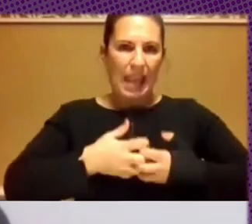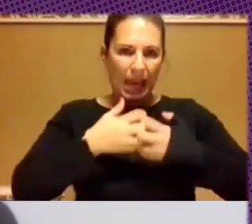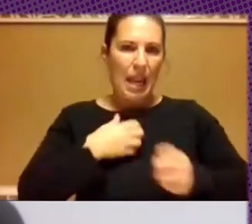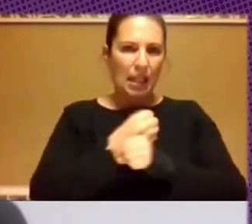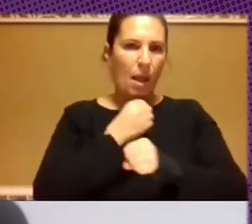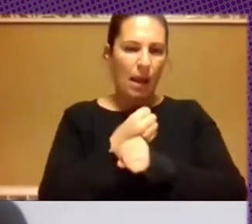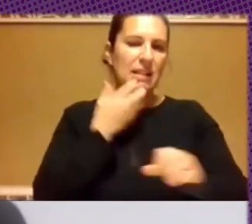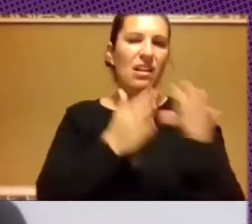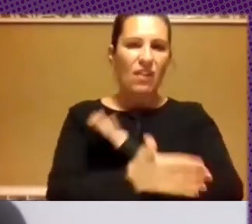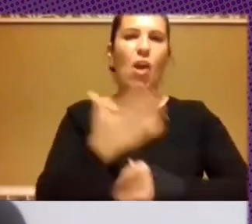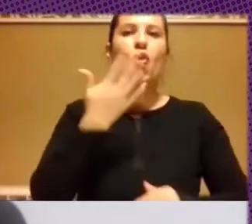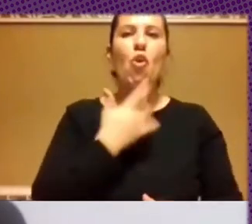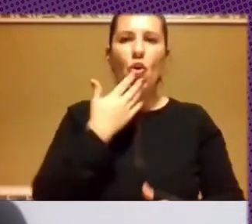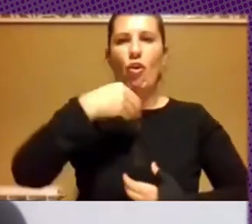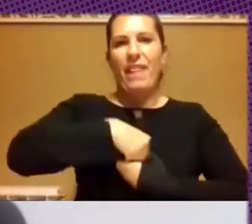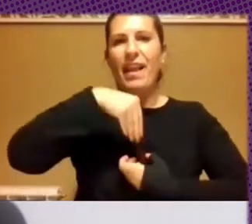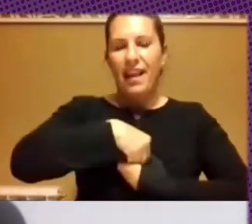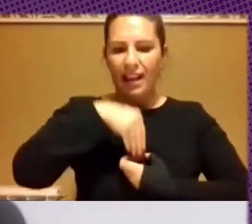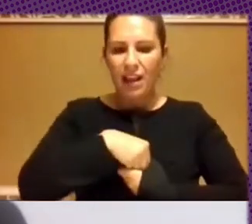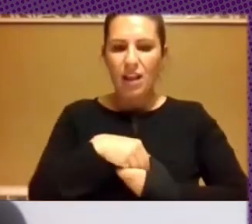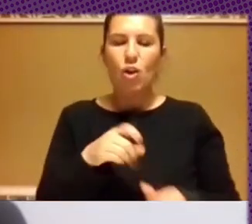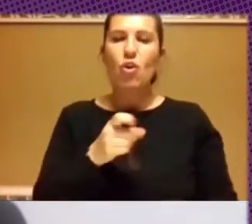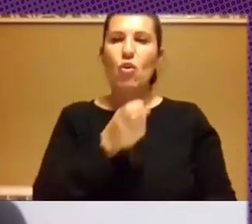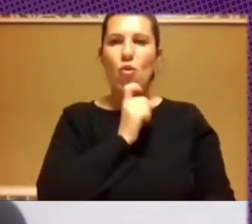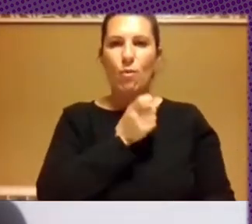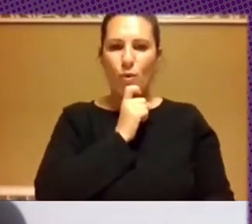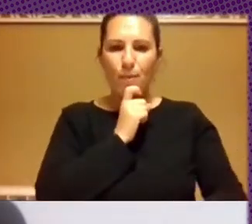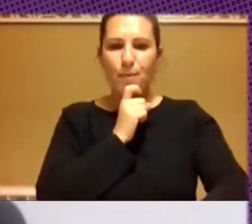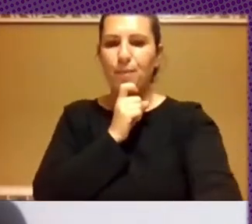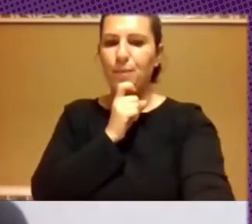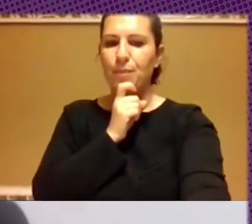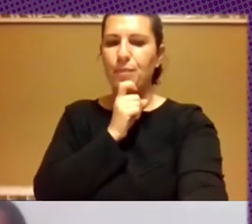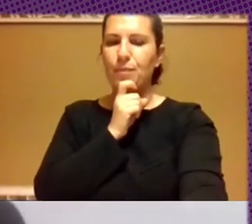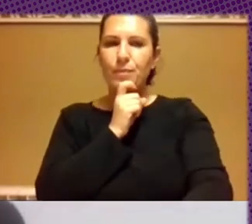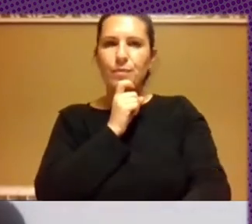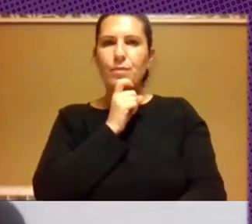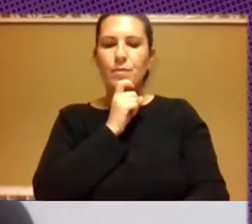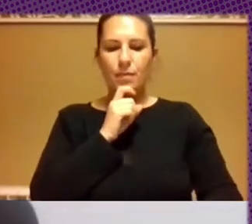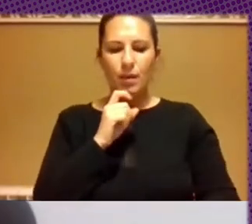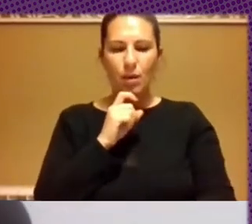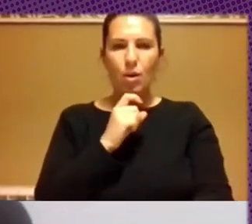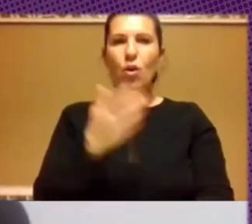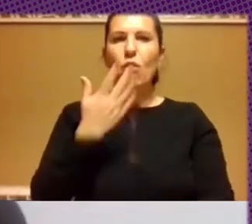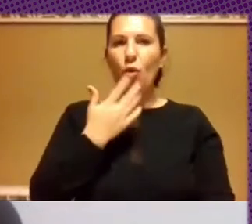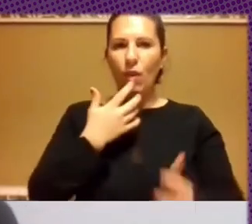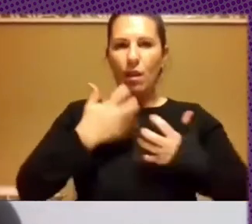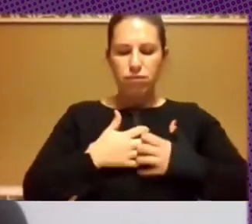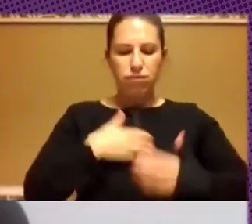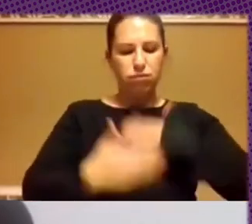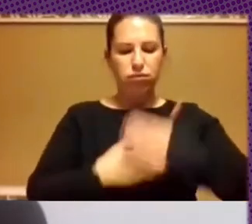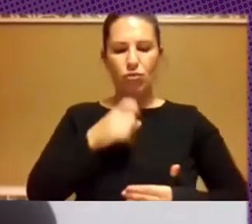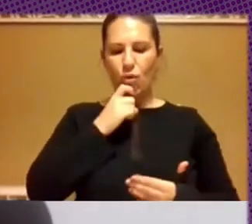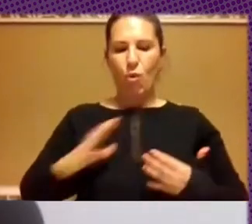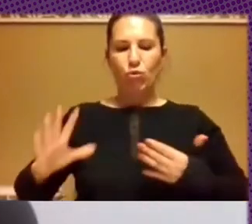poco la maquinaria de la, bueno, digamos de todo este, de todo este mundo